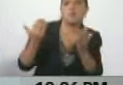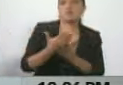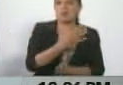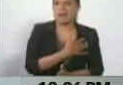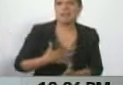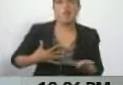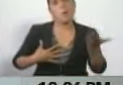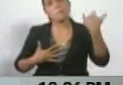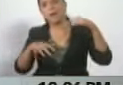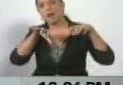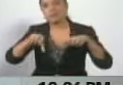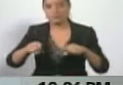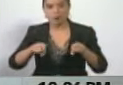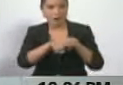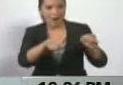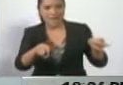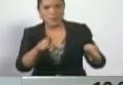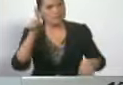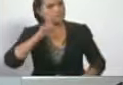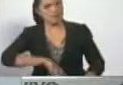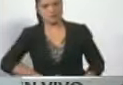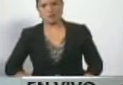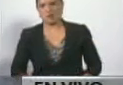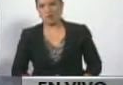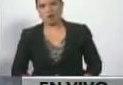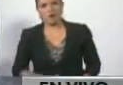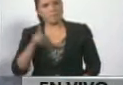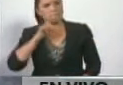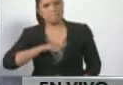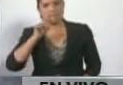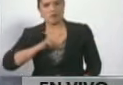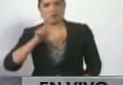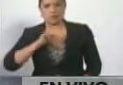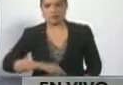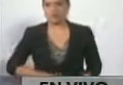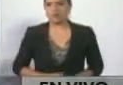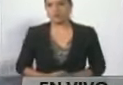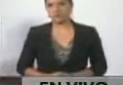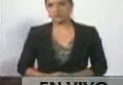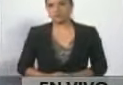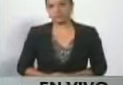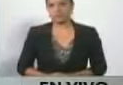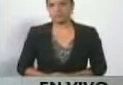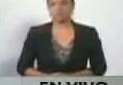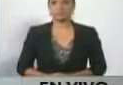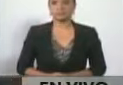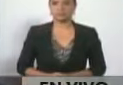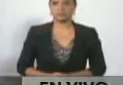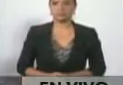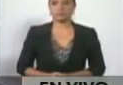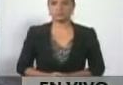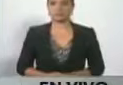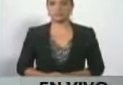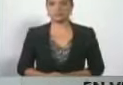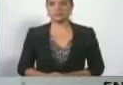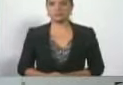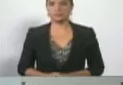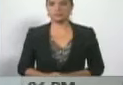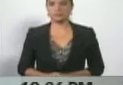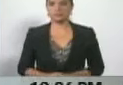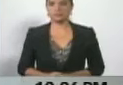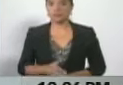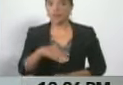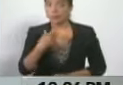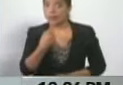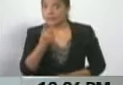Venezuela son unos farsantes. Así es. Mentirosos, lambiscón y farsantes. Así es. Y además, entonces se dan estas dos... Se puede decir el nombre, no